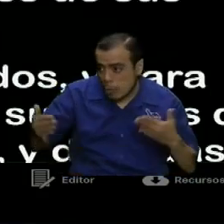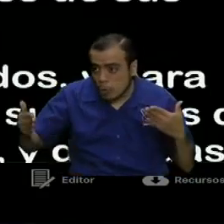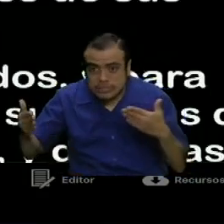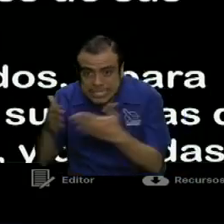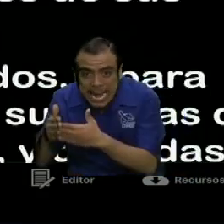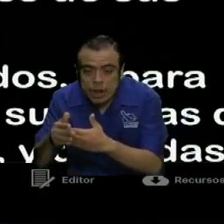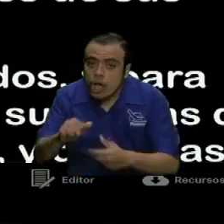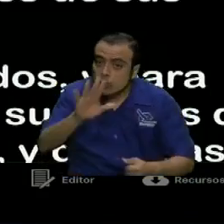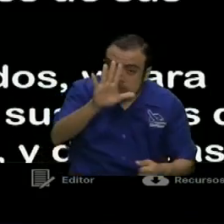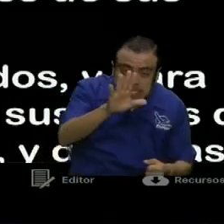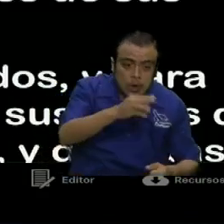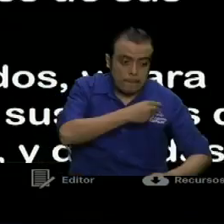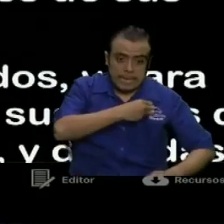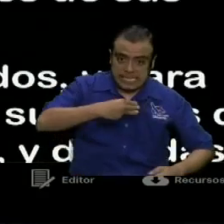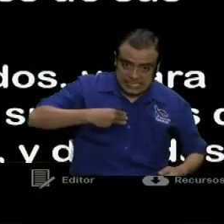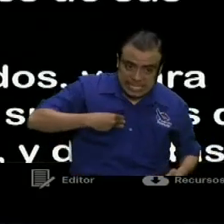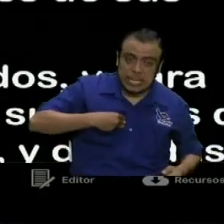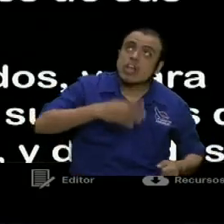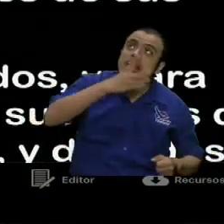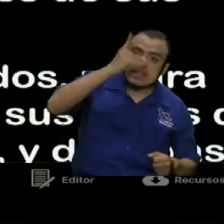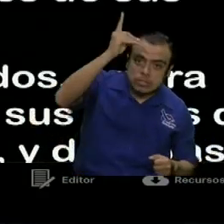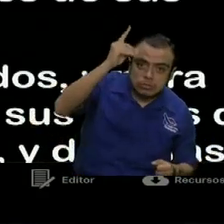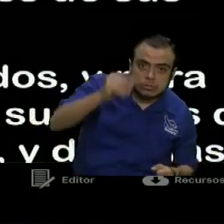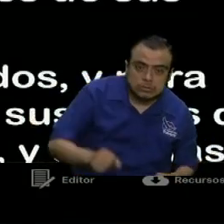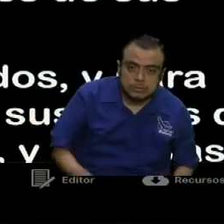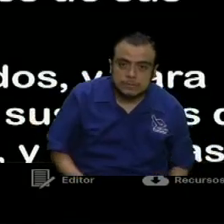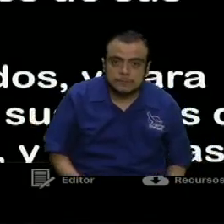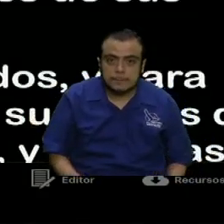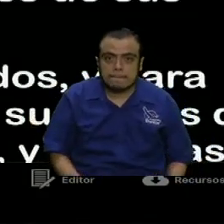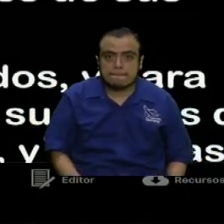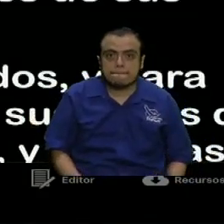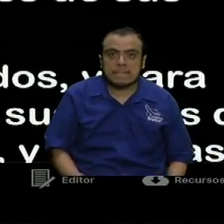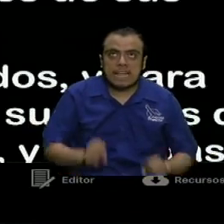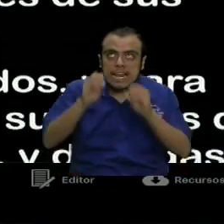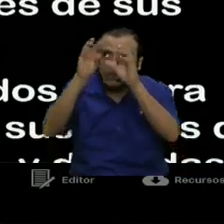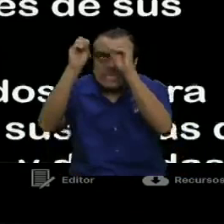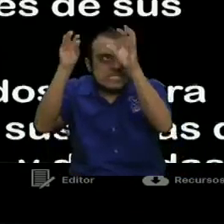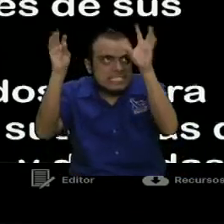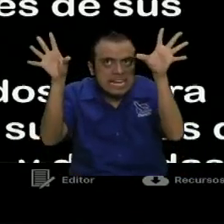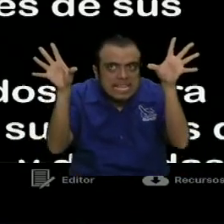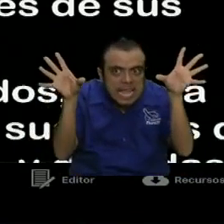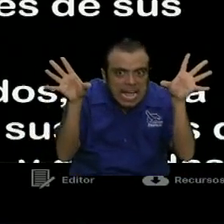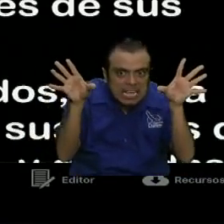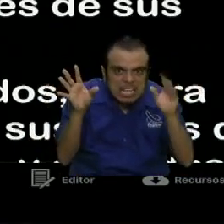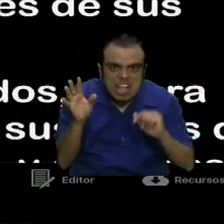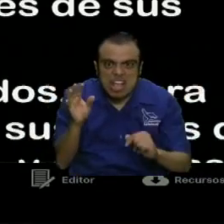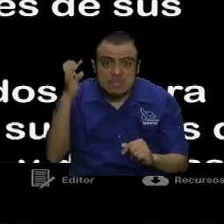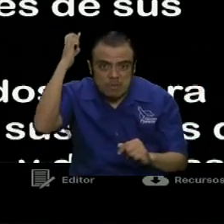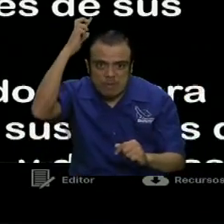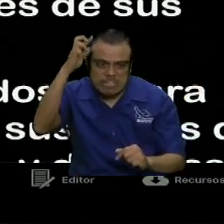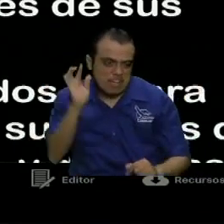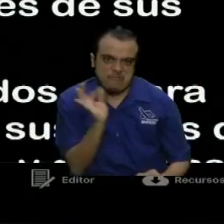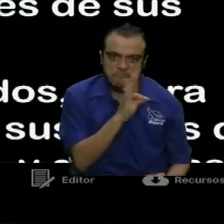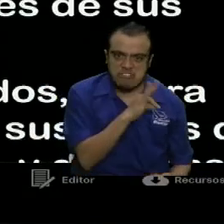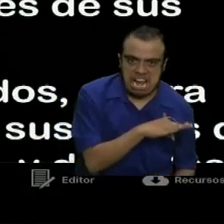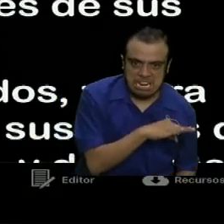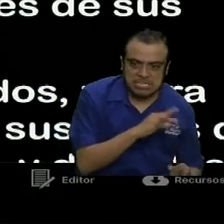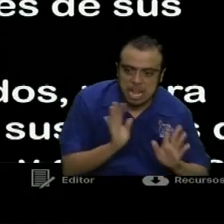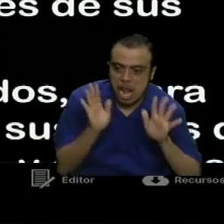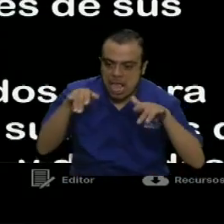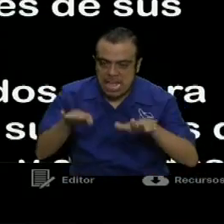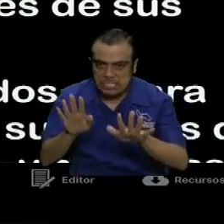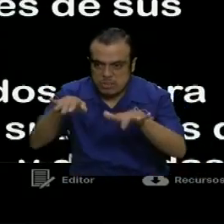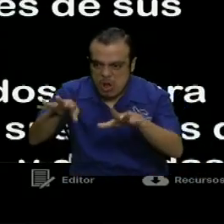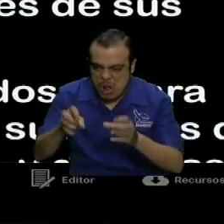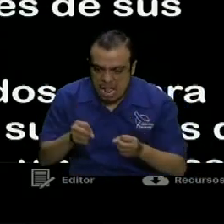los cinco ministerios. Digamos, las estrellas errantes son falsos profetas. Lo hemos enseñado. Las olas furiosas del